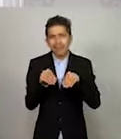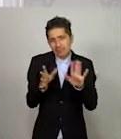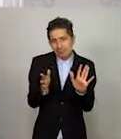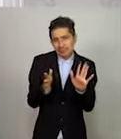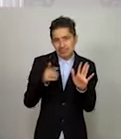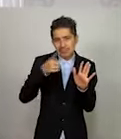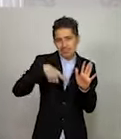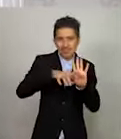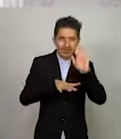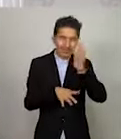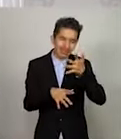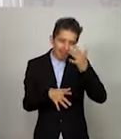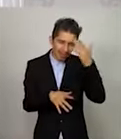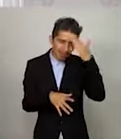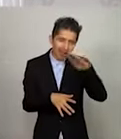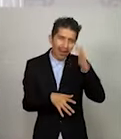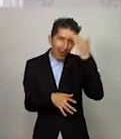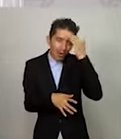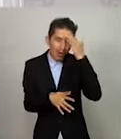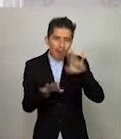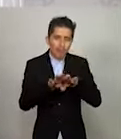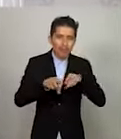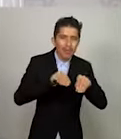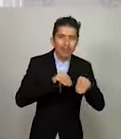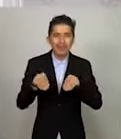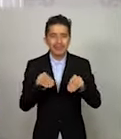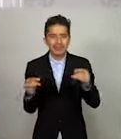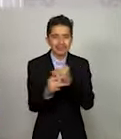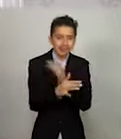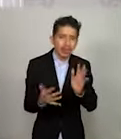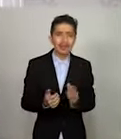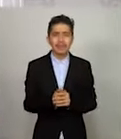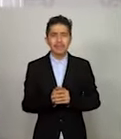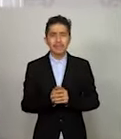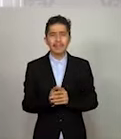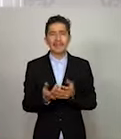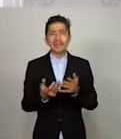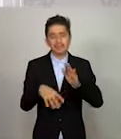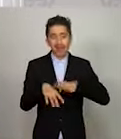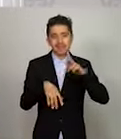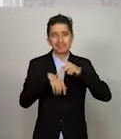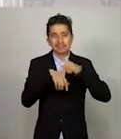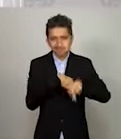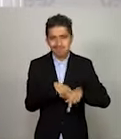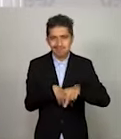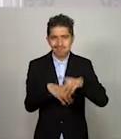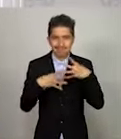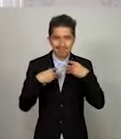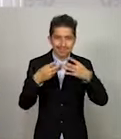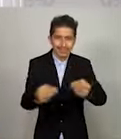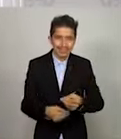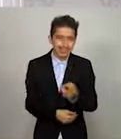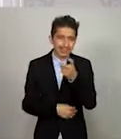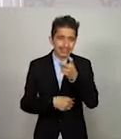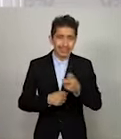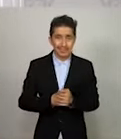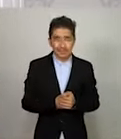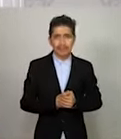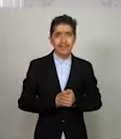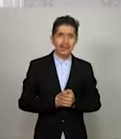como se conoce coloquialmente, y esto genera mayores riesgos de contagio.